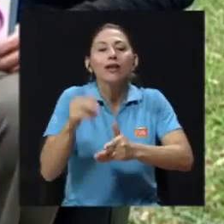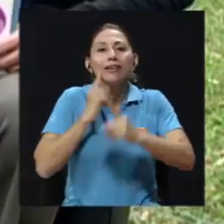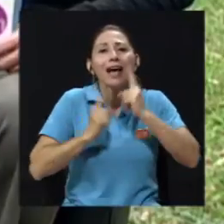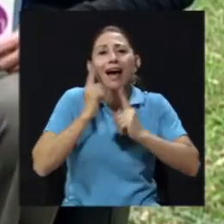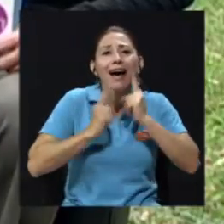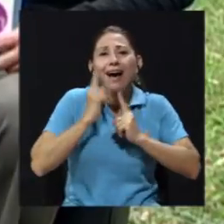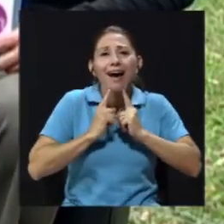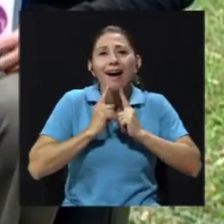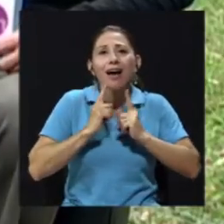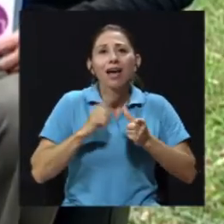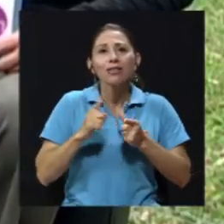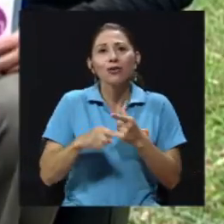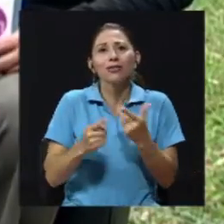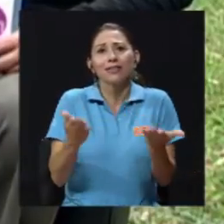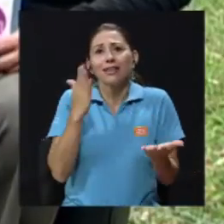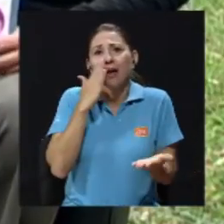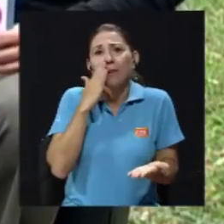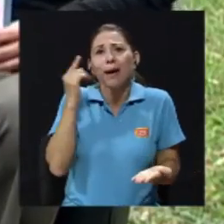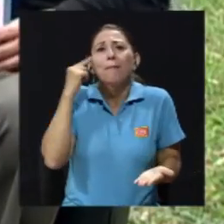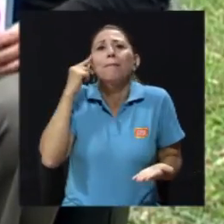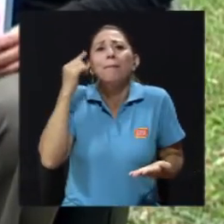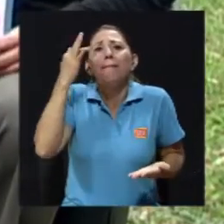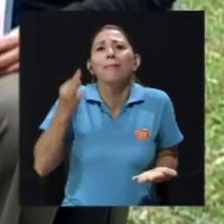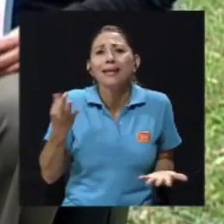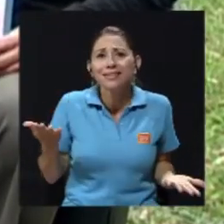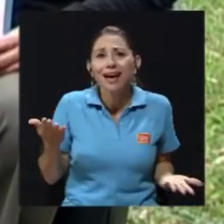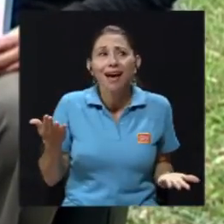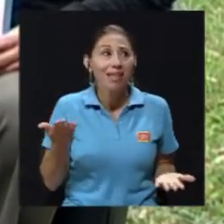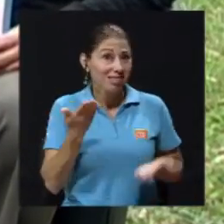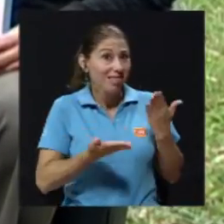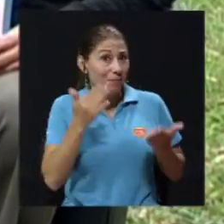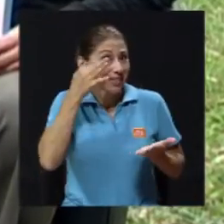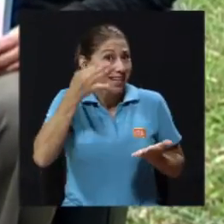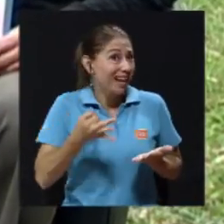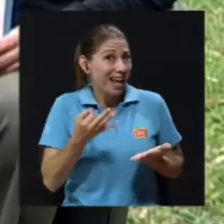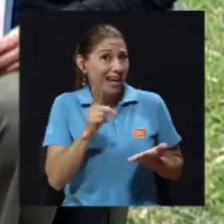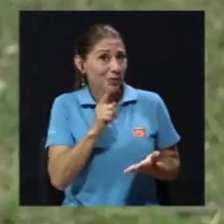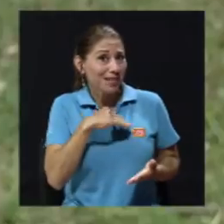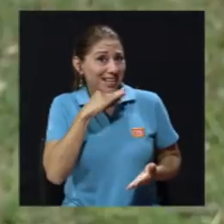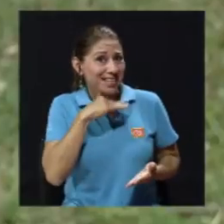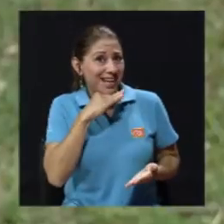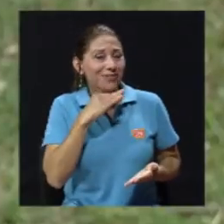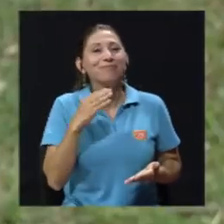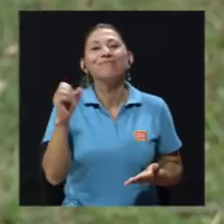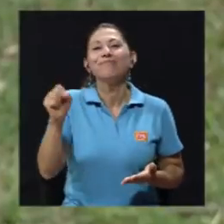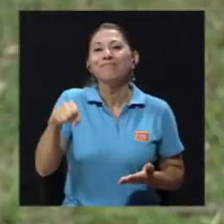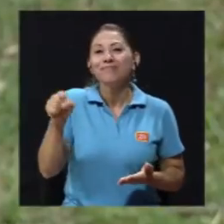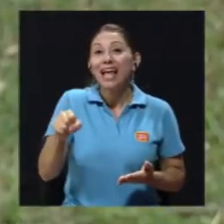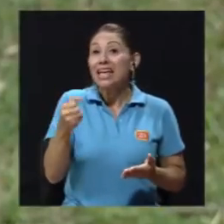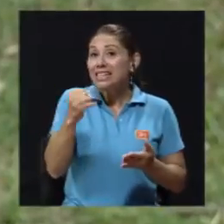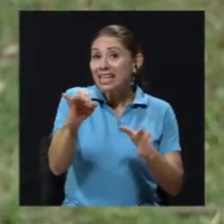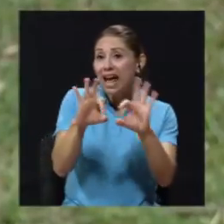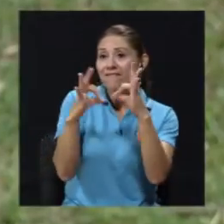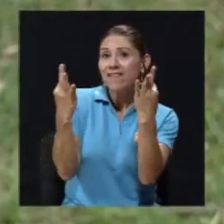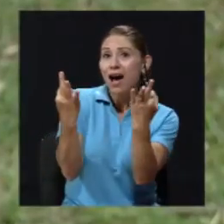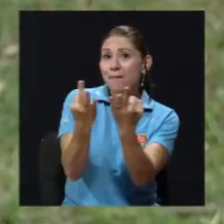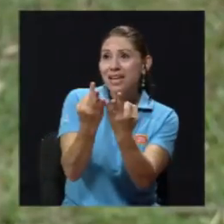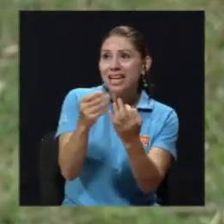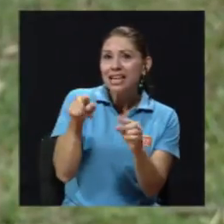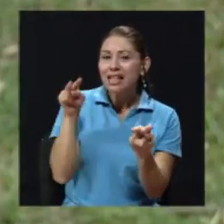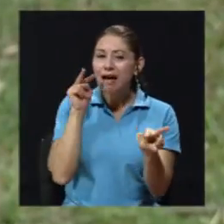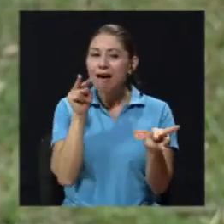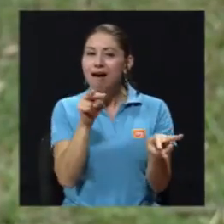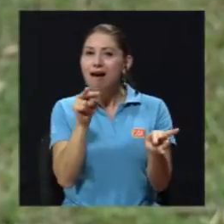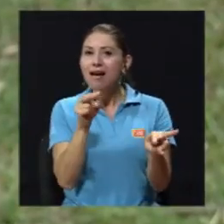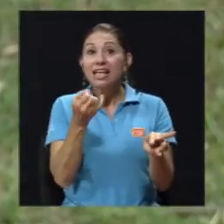¿qué va a pensar la mamá? Que no le queda bien alimentado. Y si la familia que está al lado está a la par, si la mamá no puede dormir,